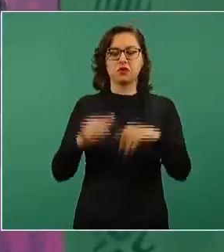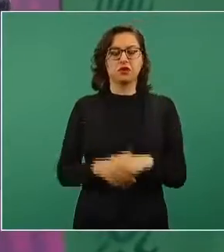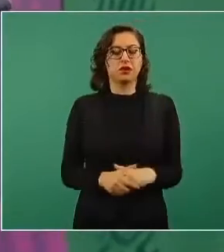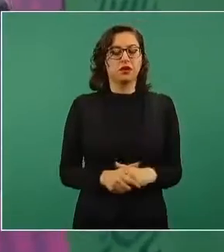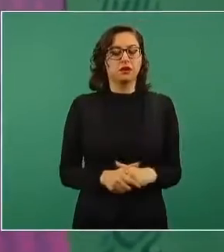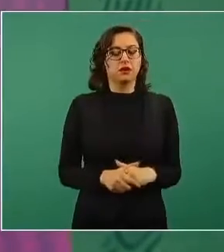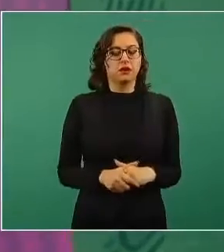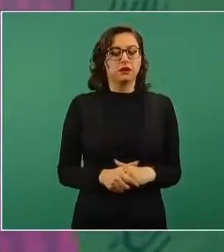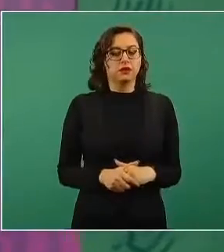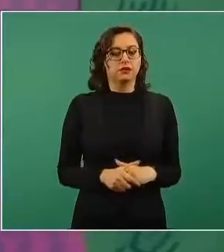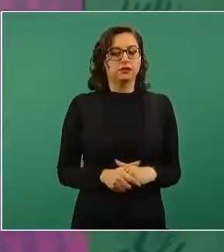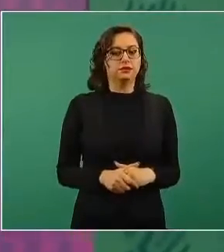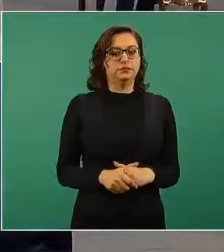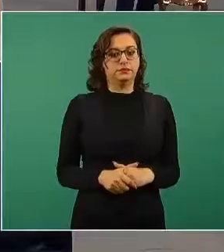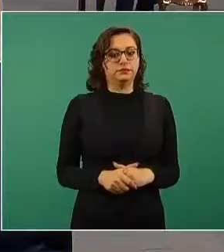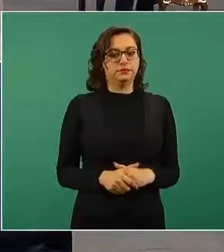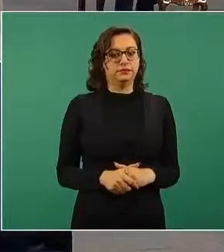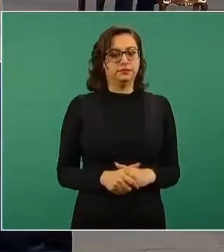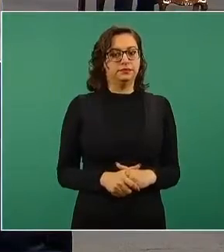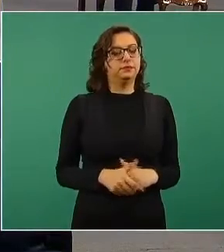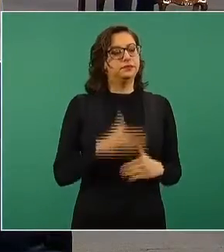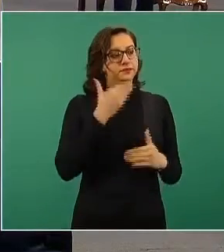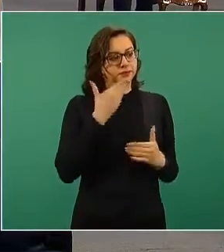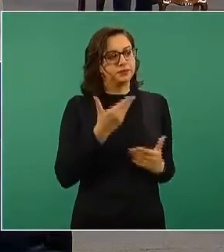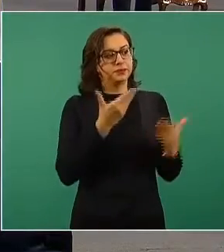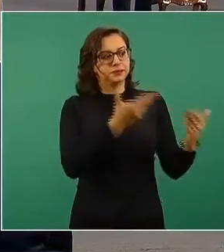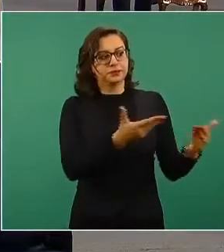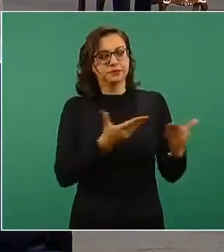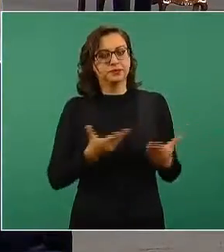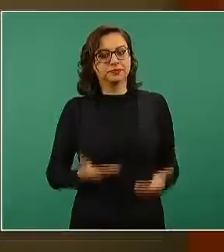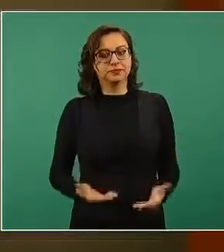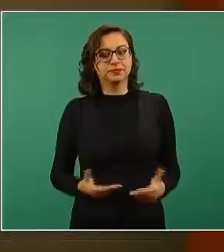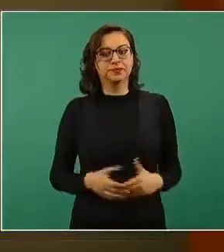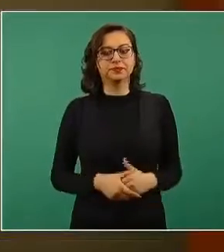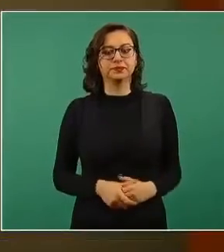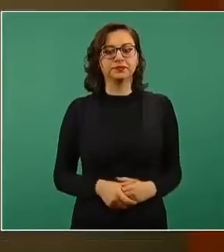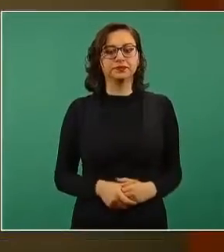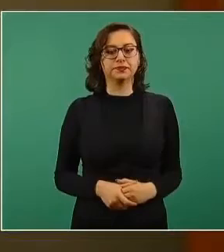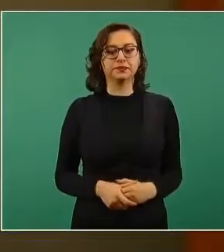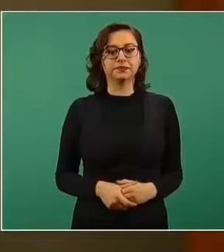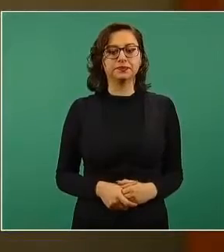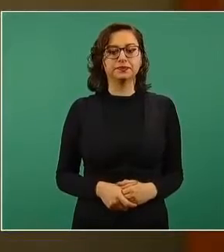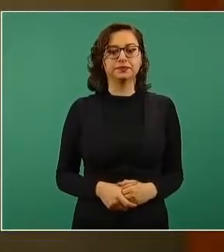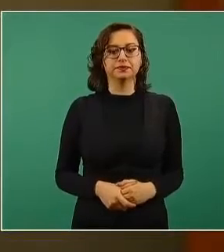Bienvenido, presidente. Y